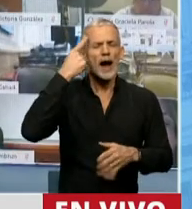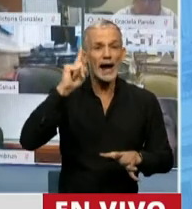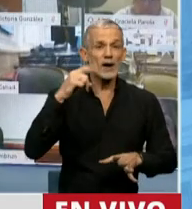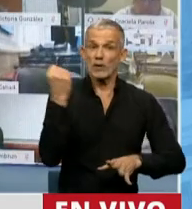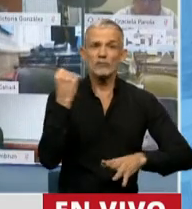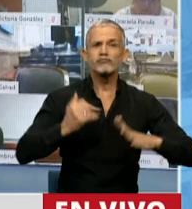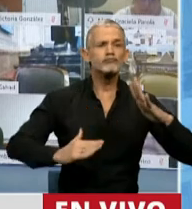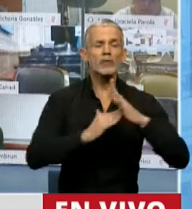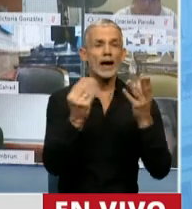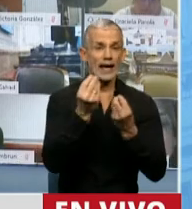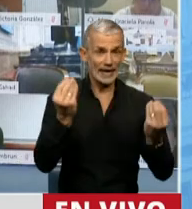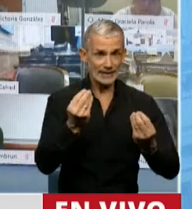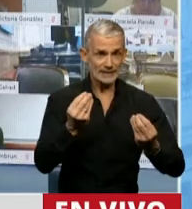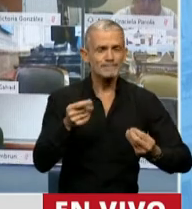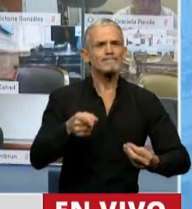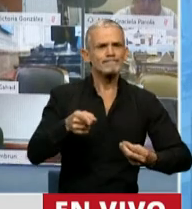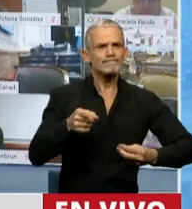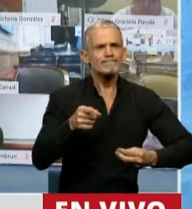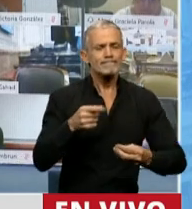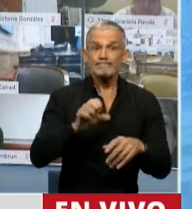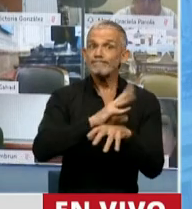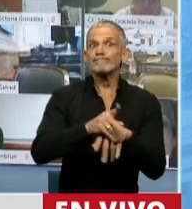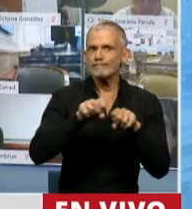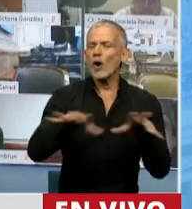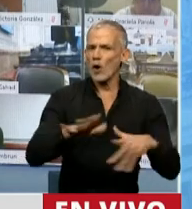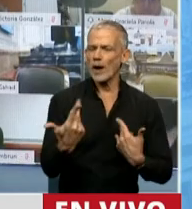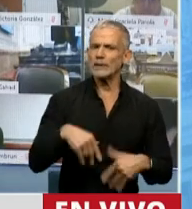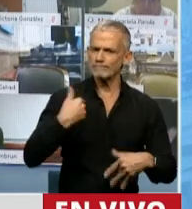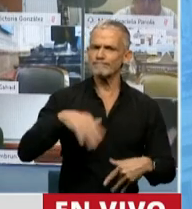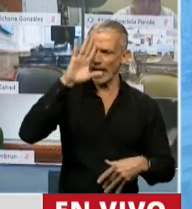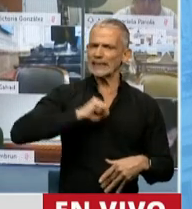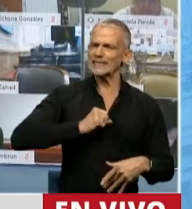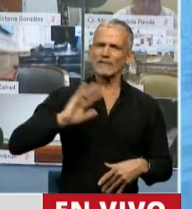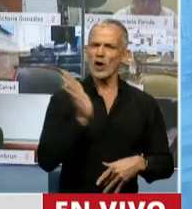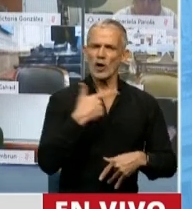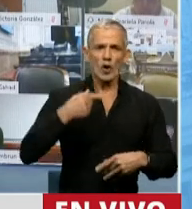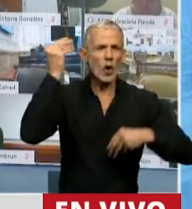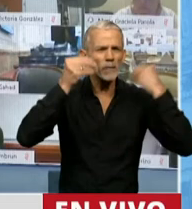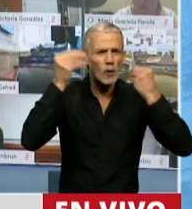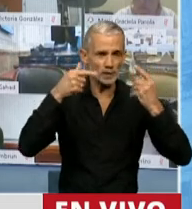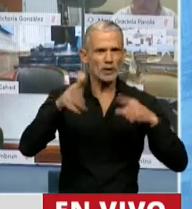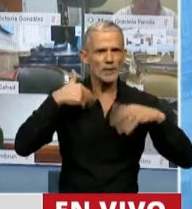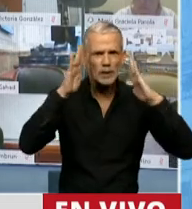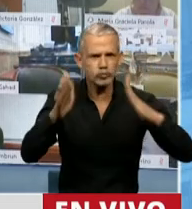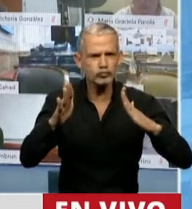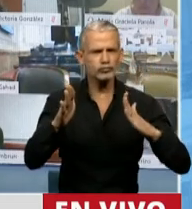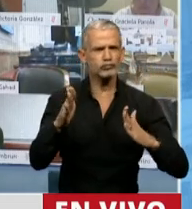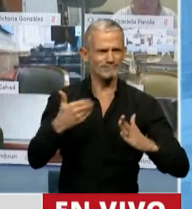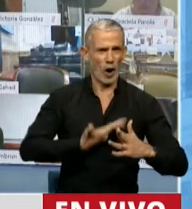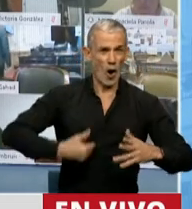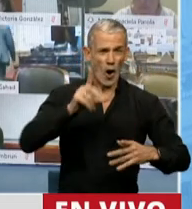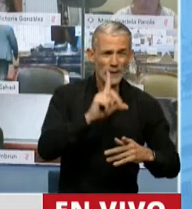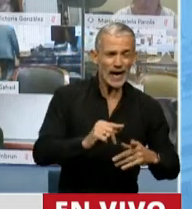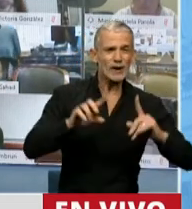fundamental que marca esta pandemia un desafío enorme de preocupación y de ocupación por parte de los